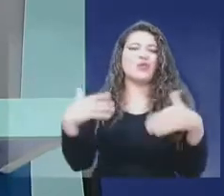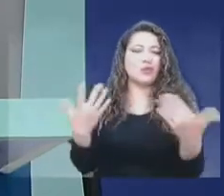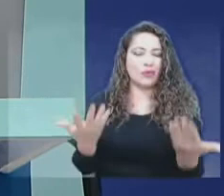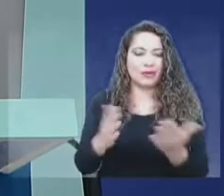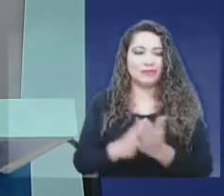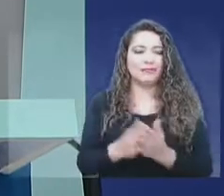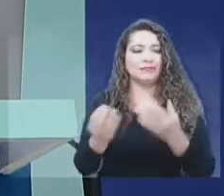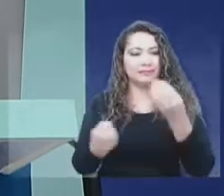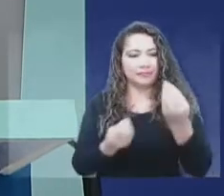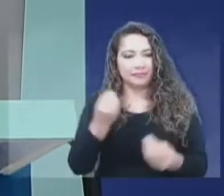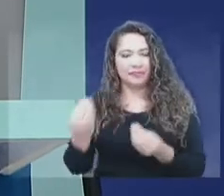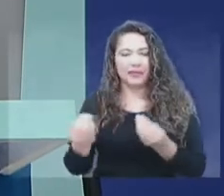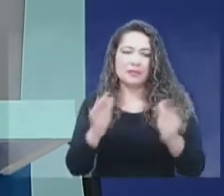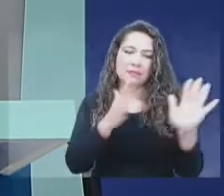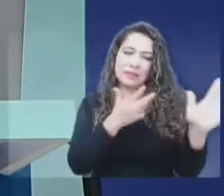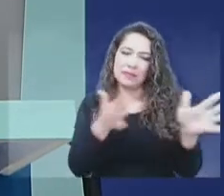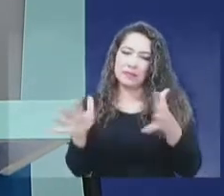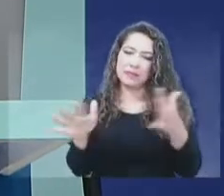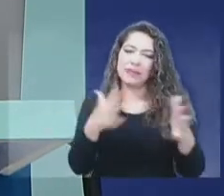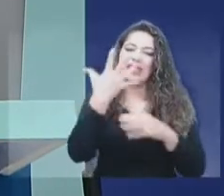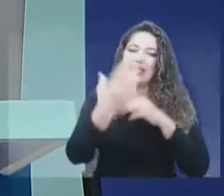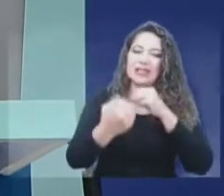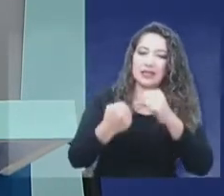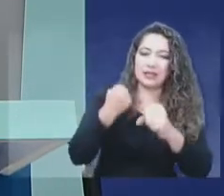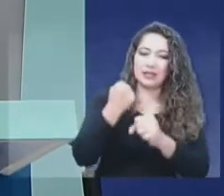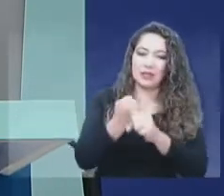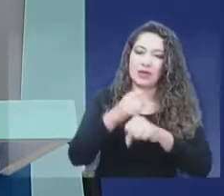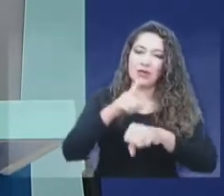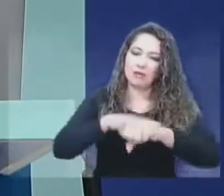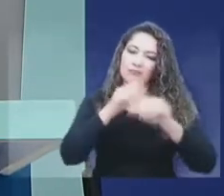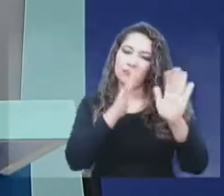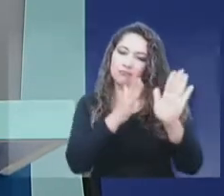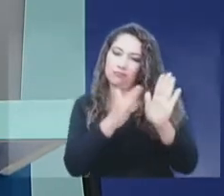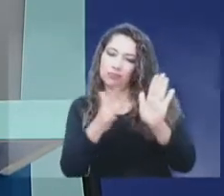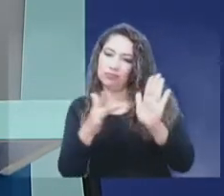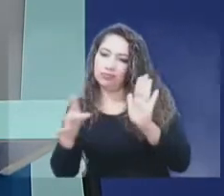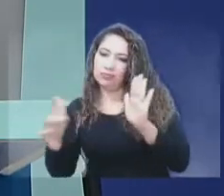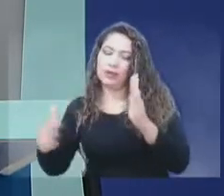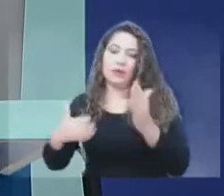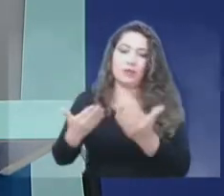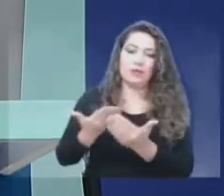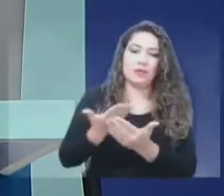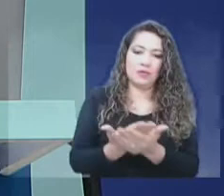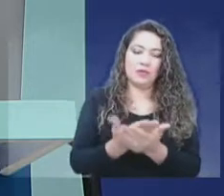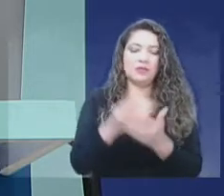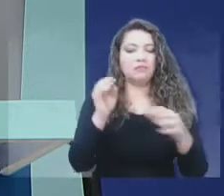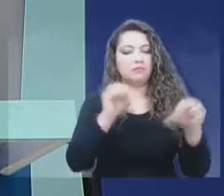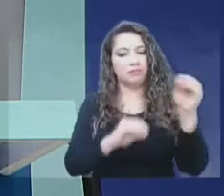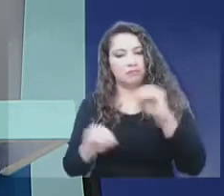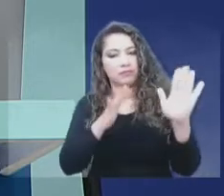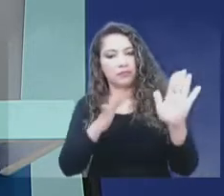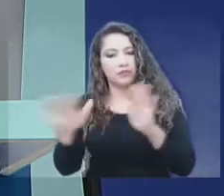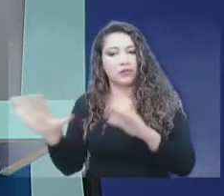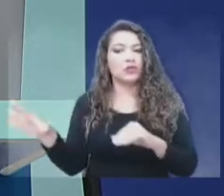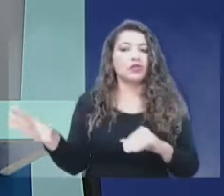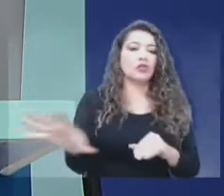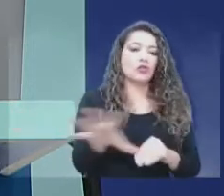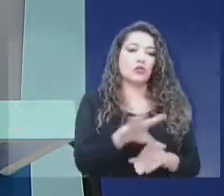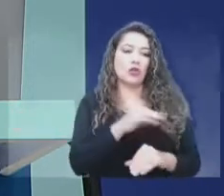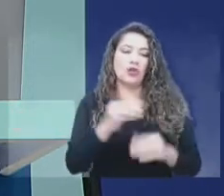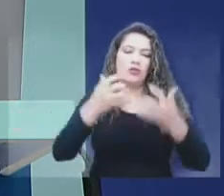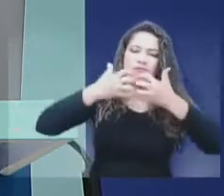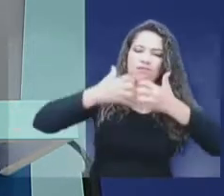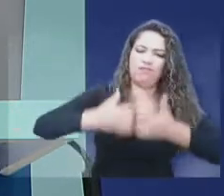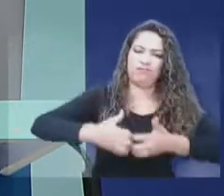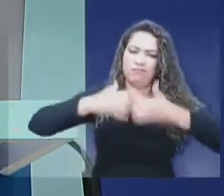cinco años. Una propuesta que trabajamos conjuntamente con todos los sectores, con la industria, a través de un proceso